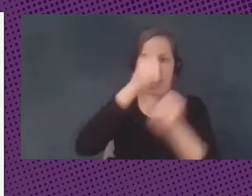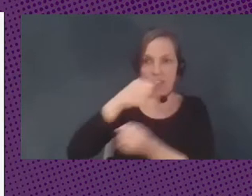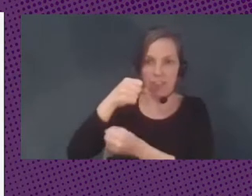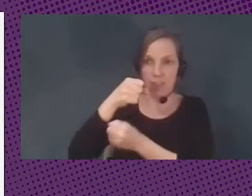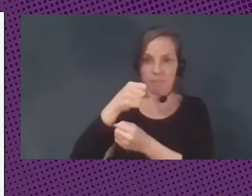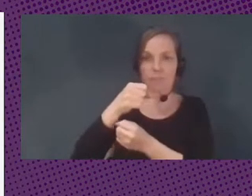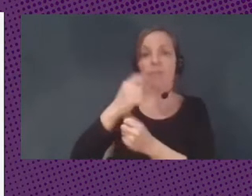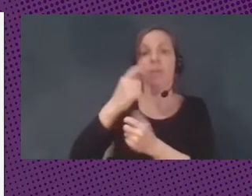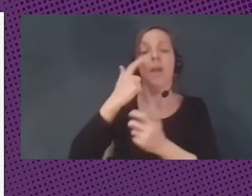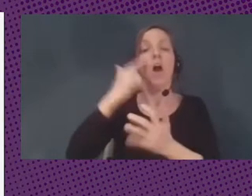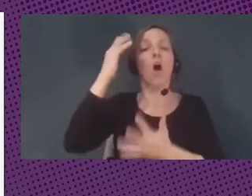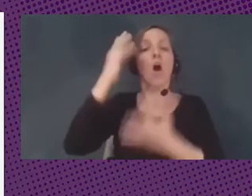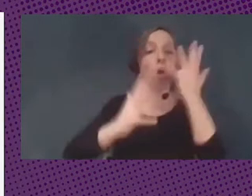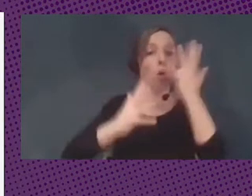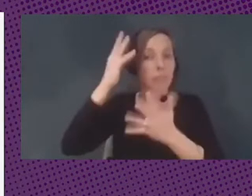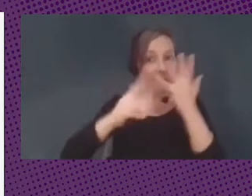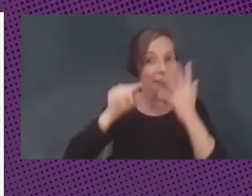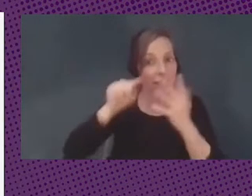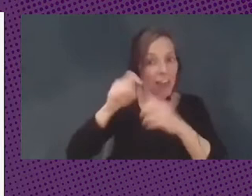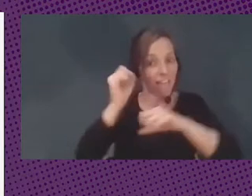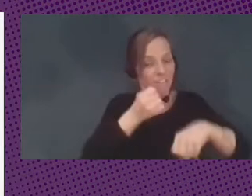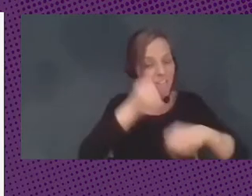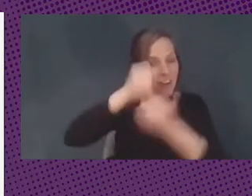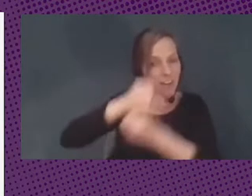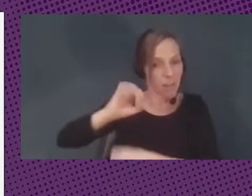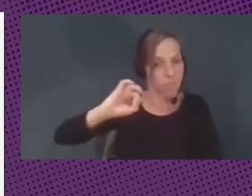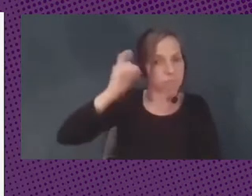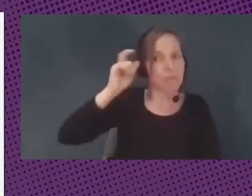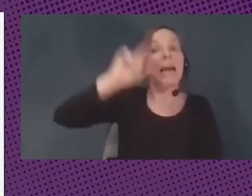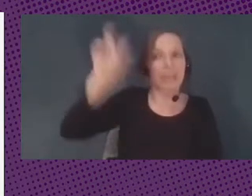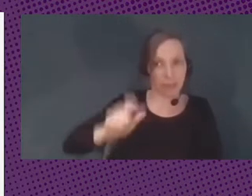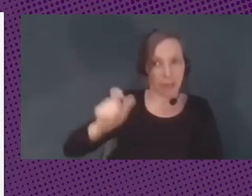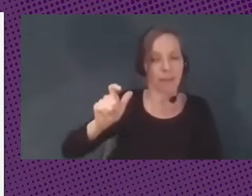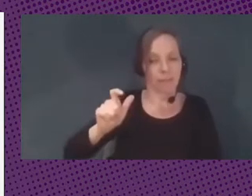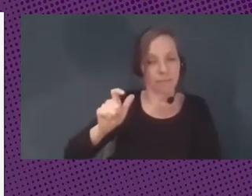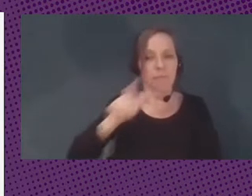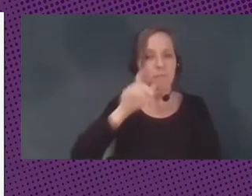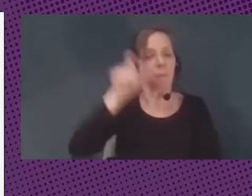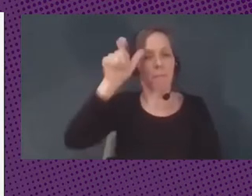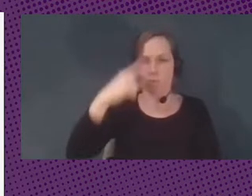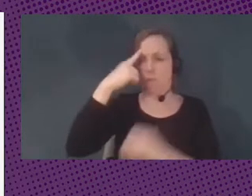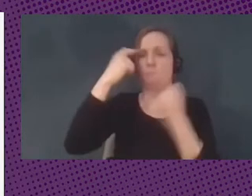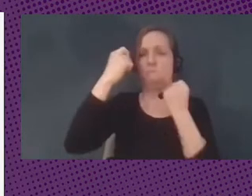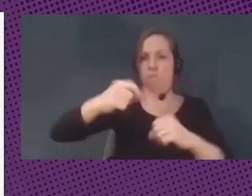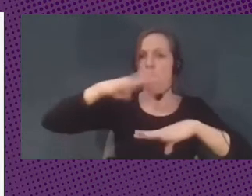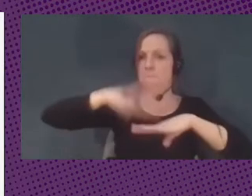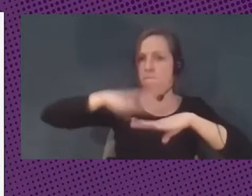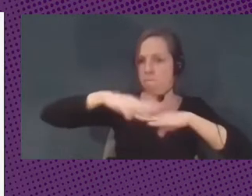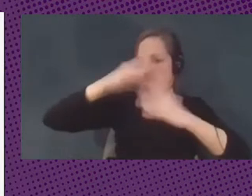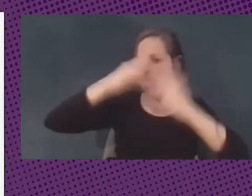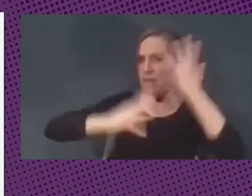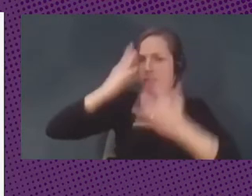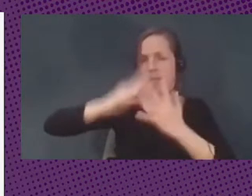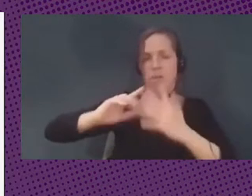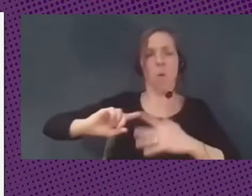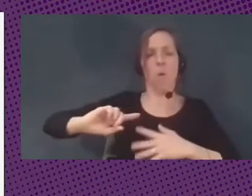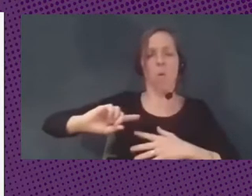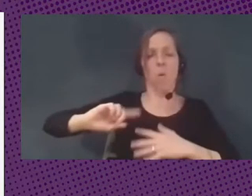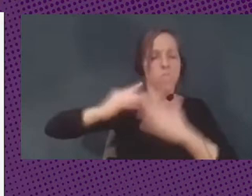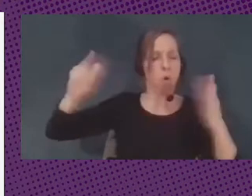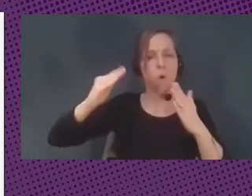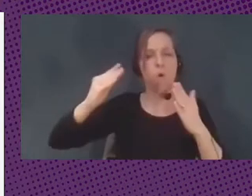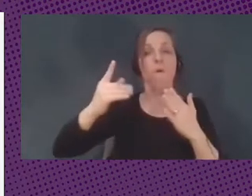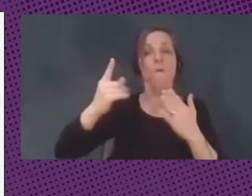fue inventada en Venecia por los italianos, por matemáticos, por los primeros financieros, y ellos